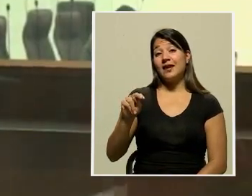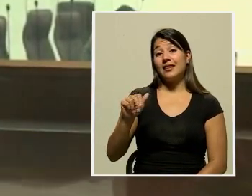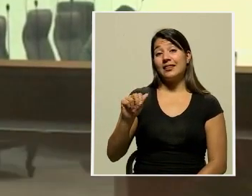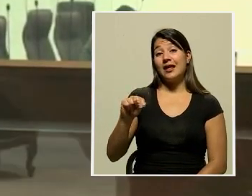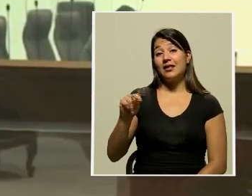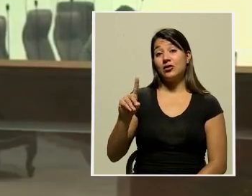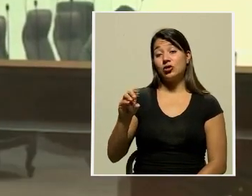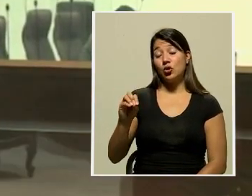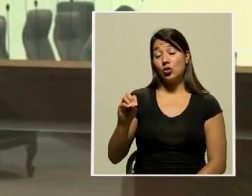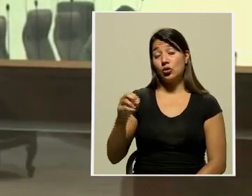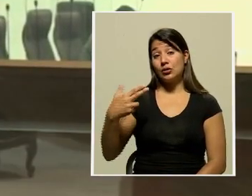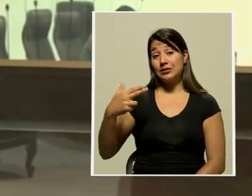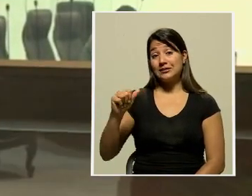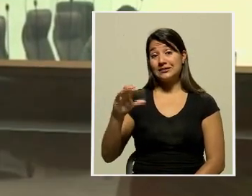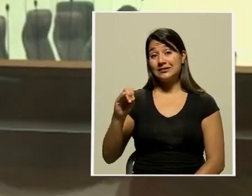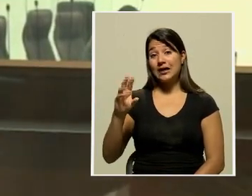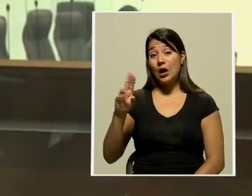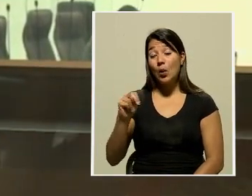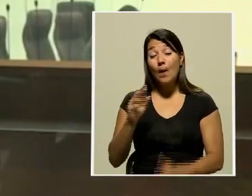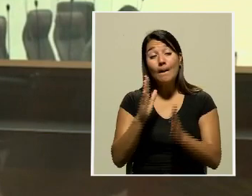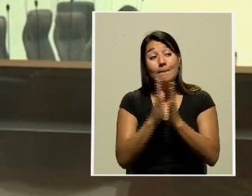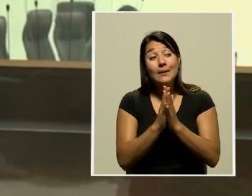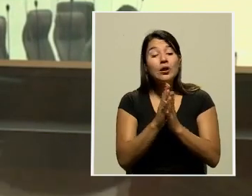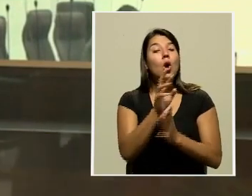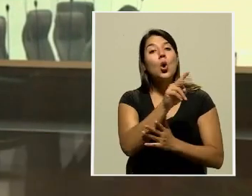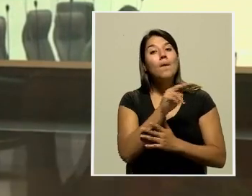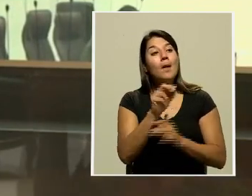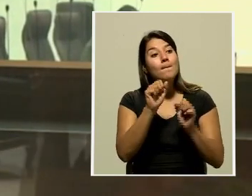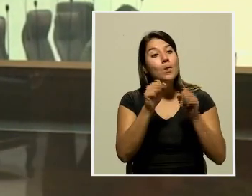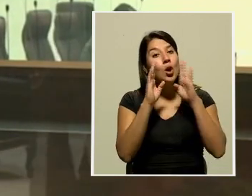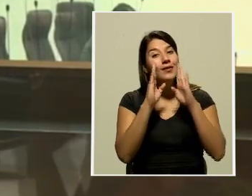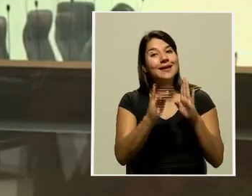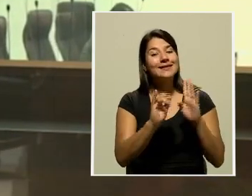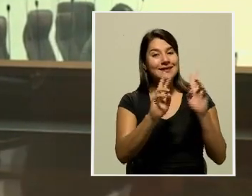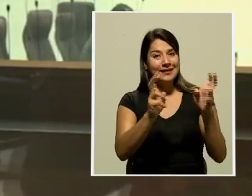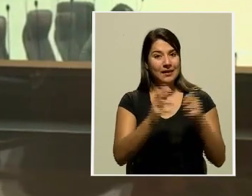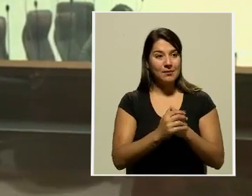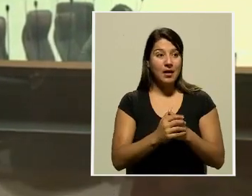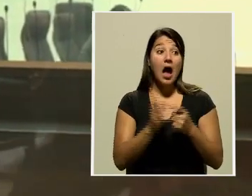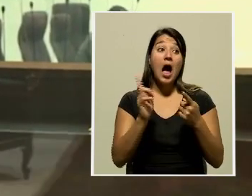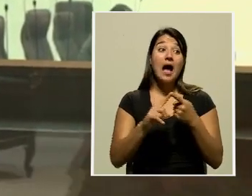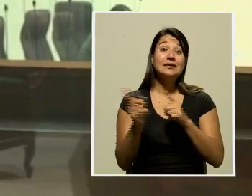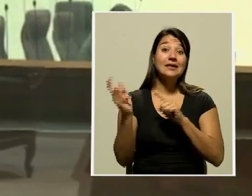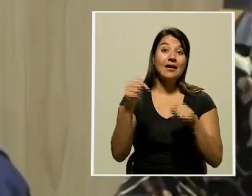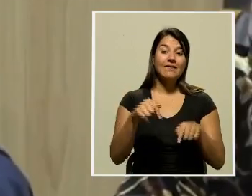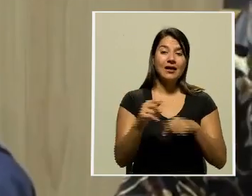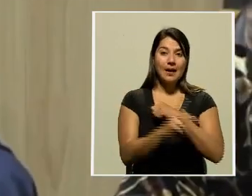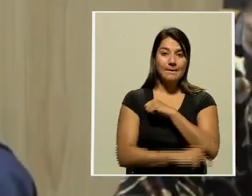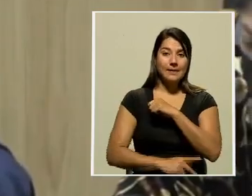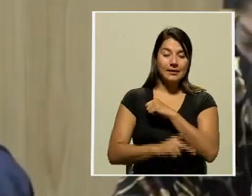y Blanca, solicitó a sus colegas conocer este asunto hasta que Gursón se encuentra en el país.